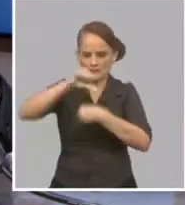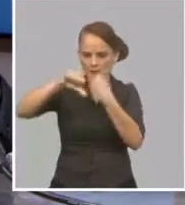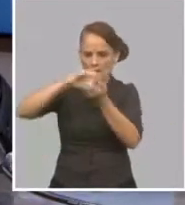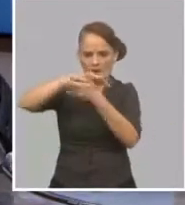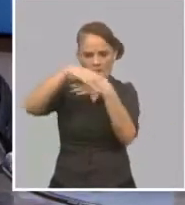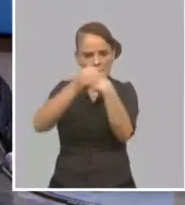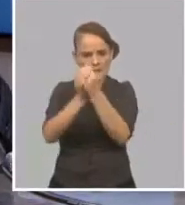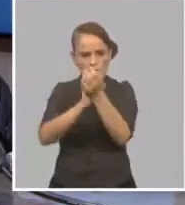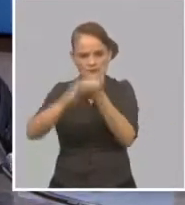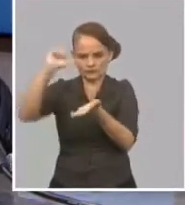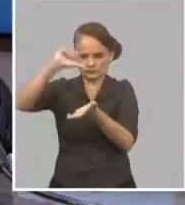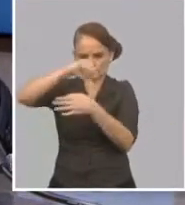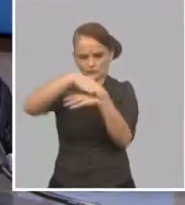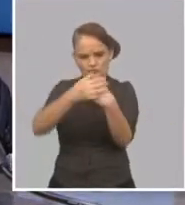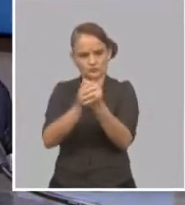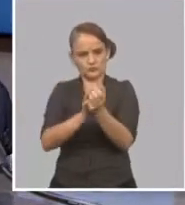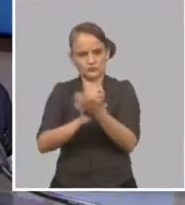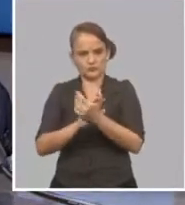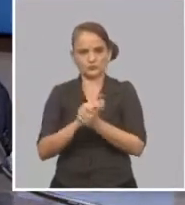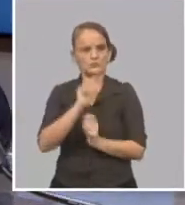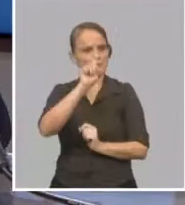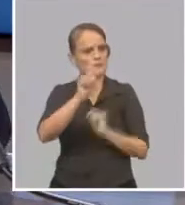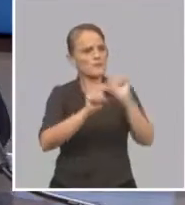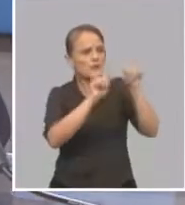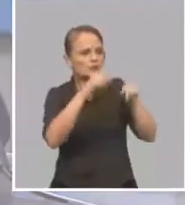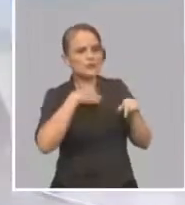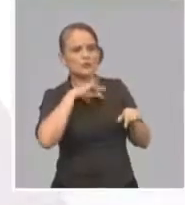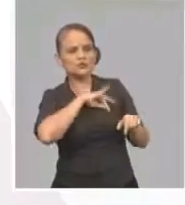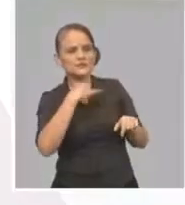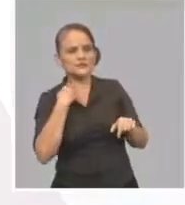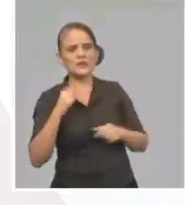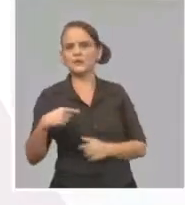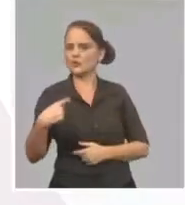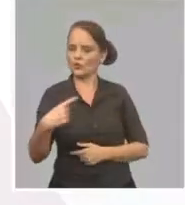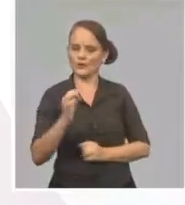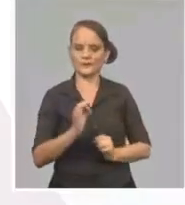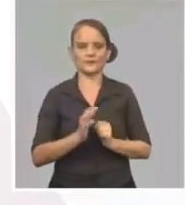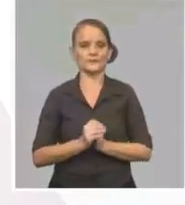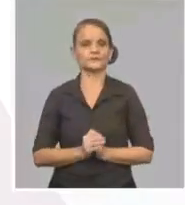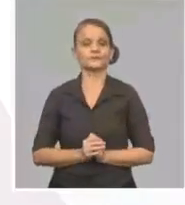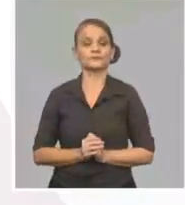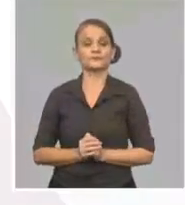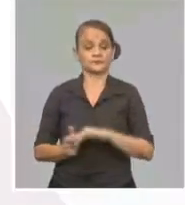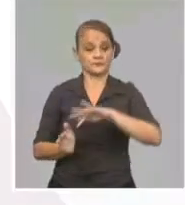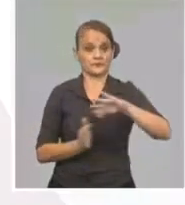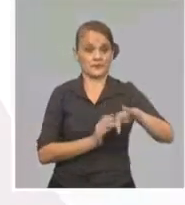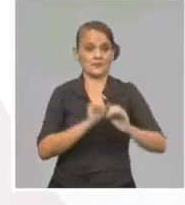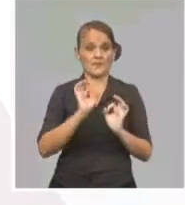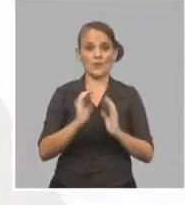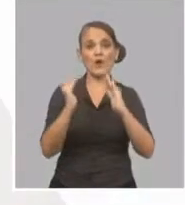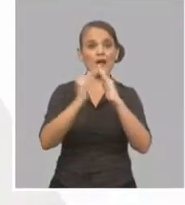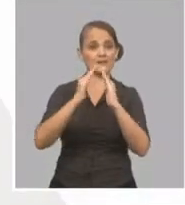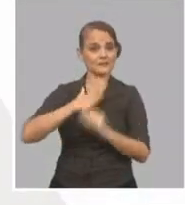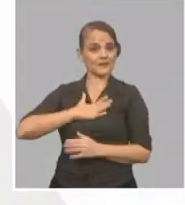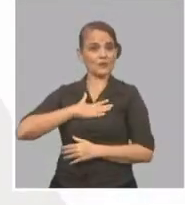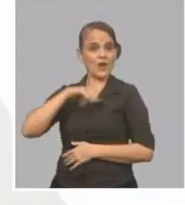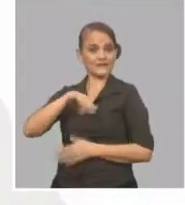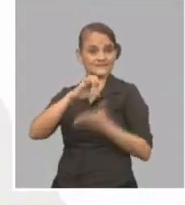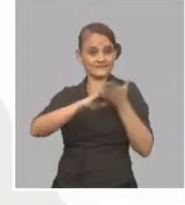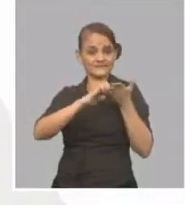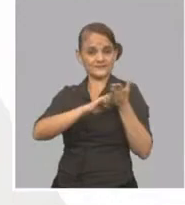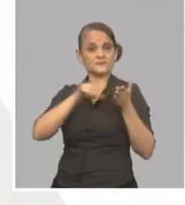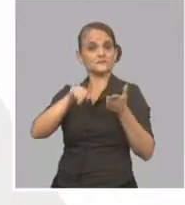la pesquisa constante y reiterada. A las casas particulares, nosotros durante este verano, y